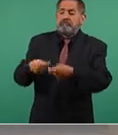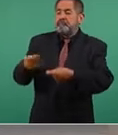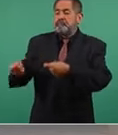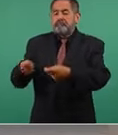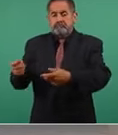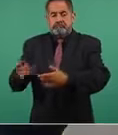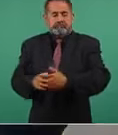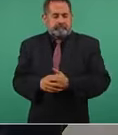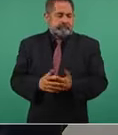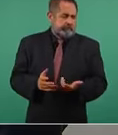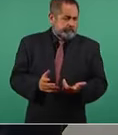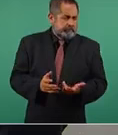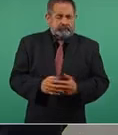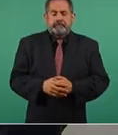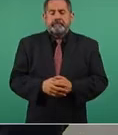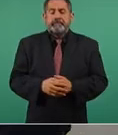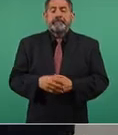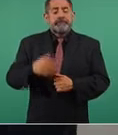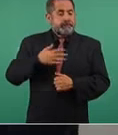decía yo